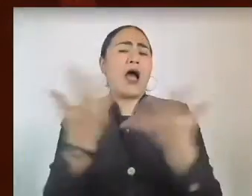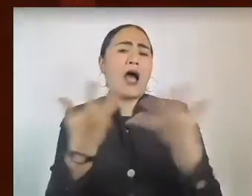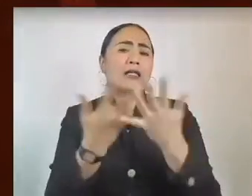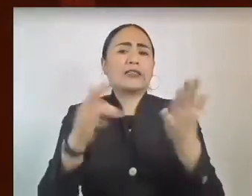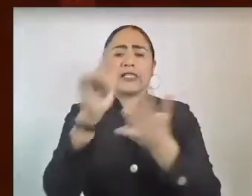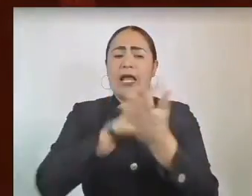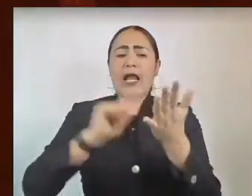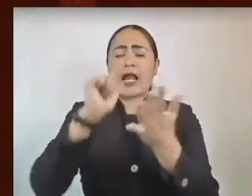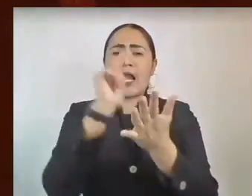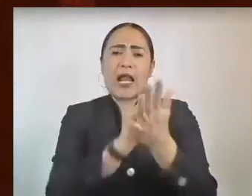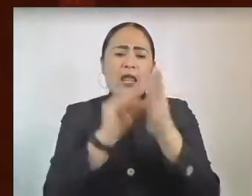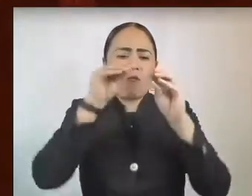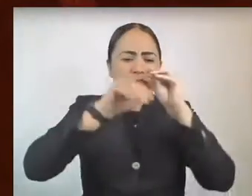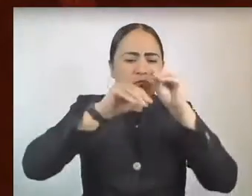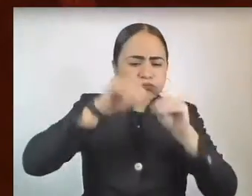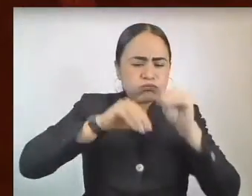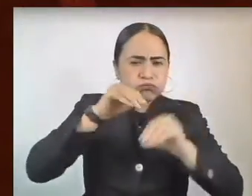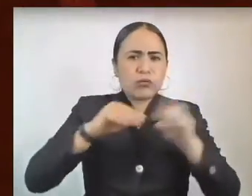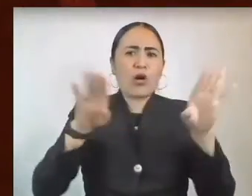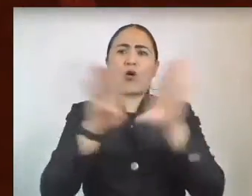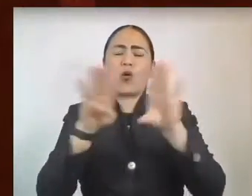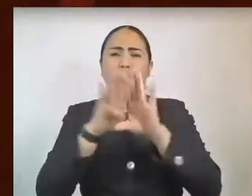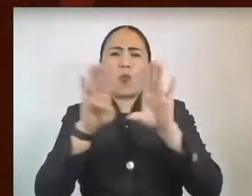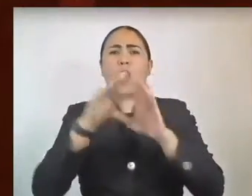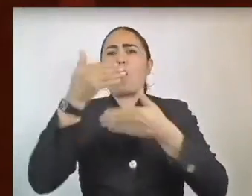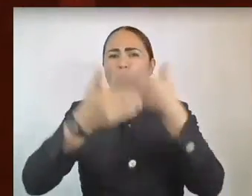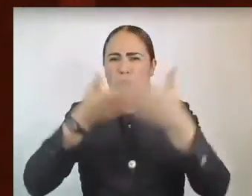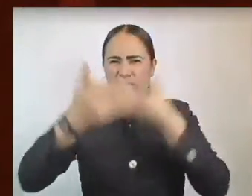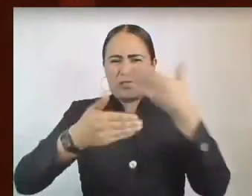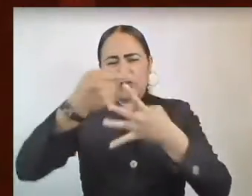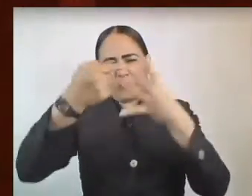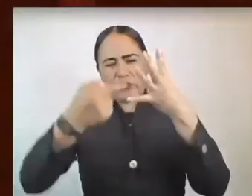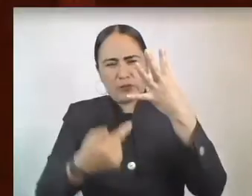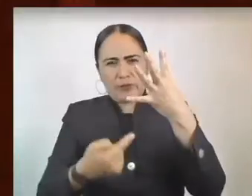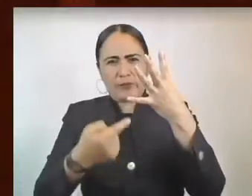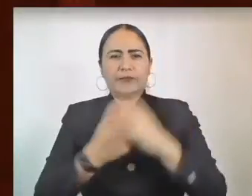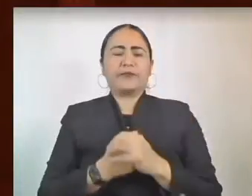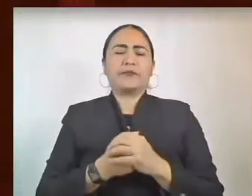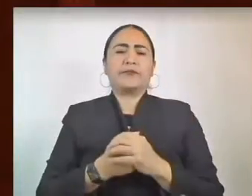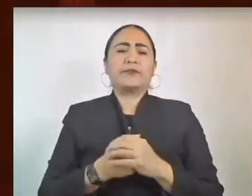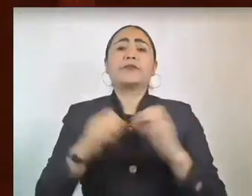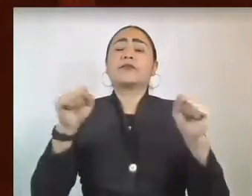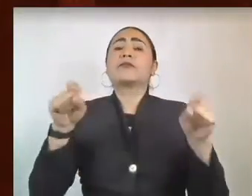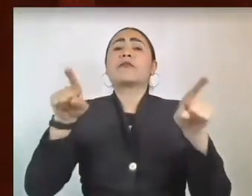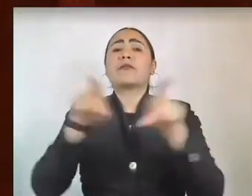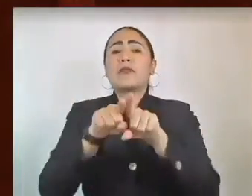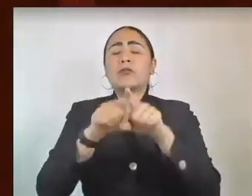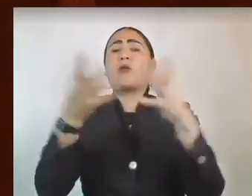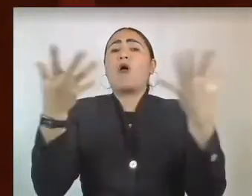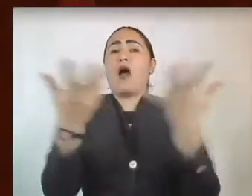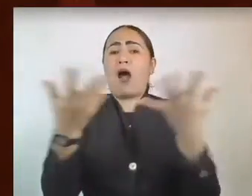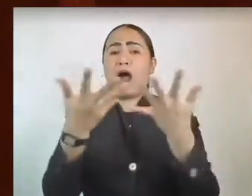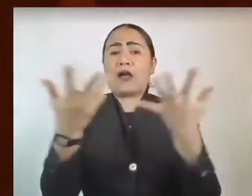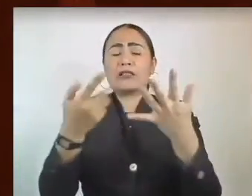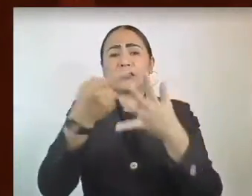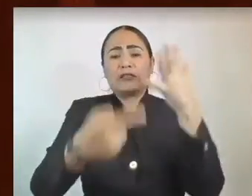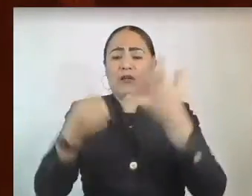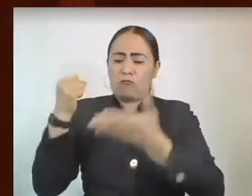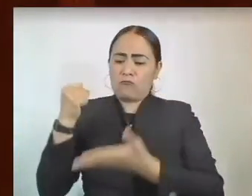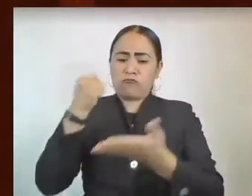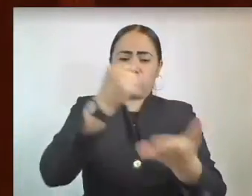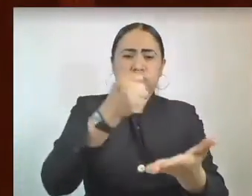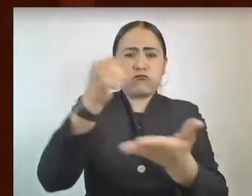efectivo mediante la realización del proceso legislativo y la de generar un control sobre el uso de los recursos